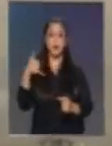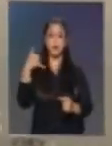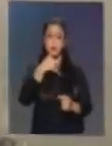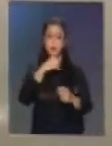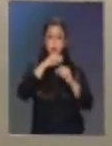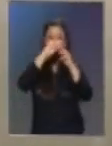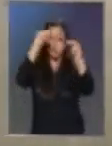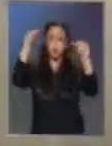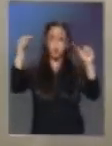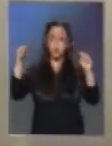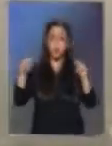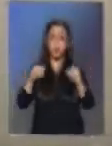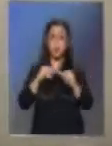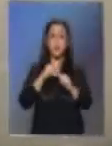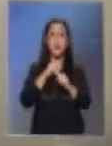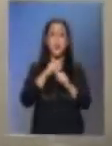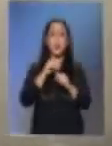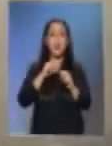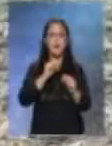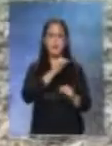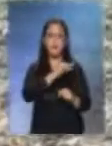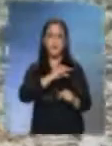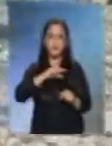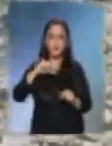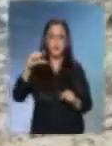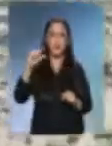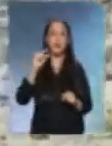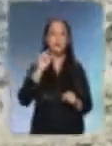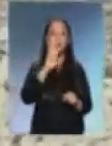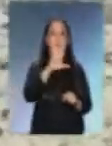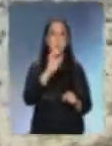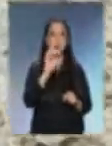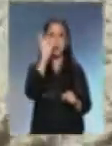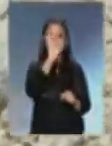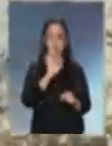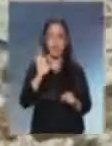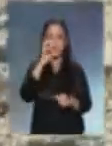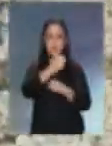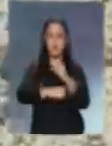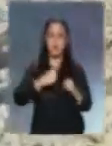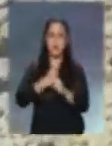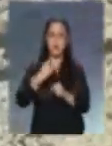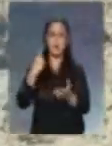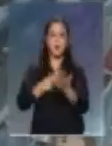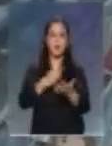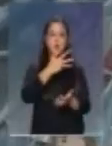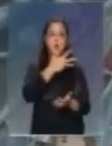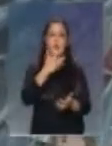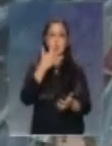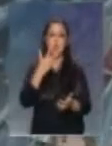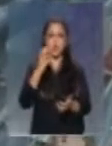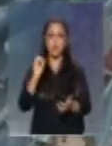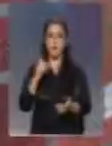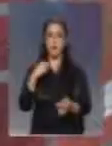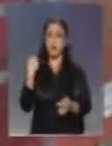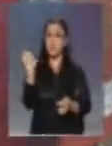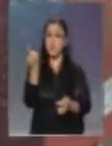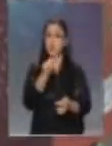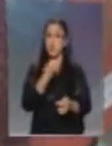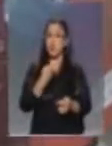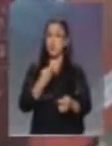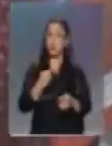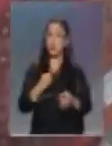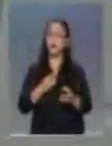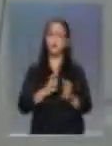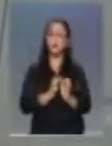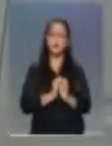mundiales de dióxido de carbono han aumentado casi en un 50% desde 1990. Estamos destruyendo el planeta y